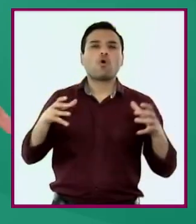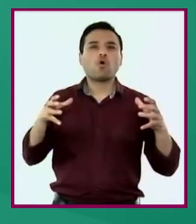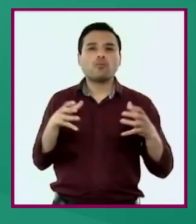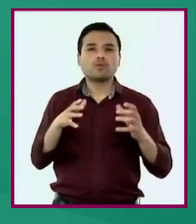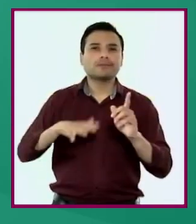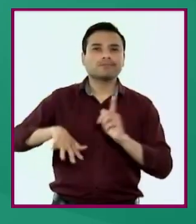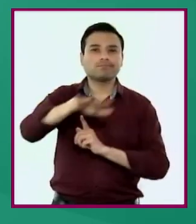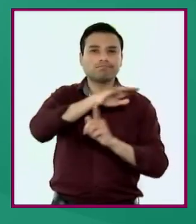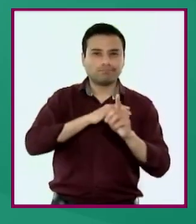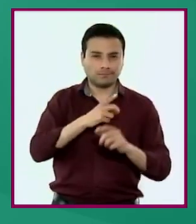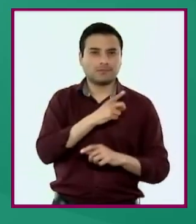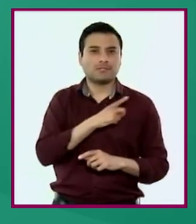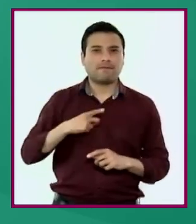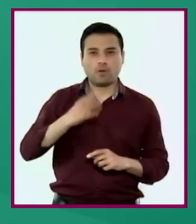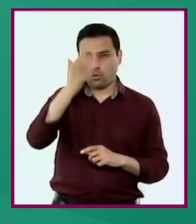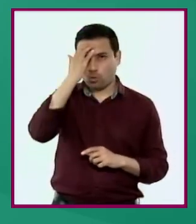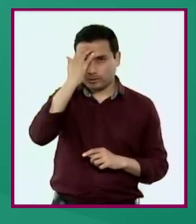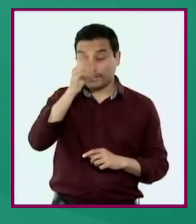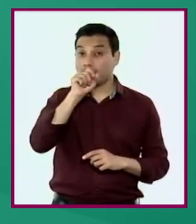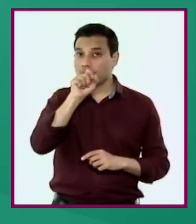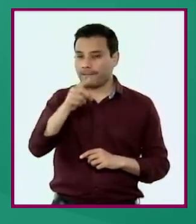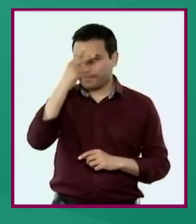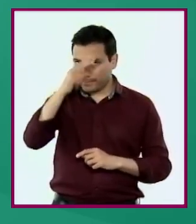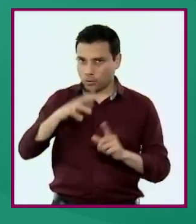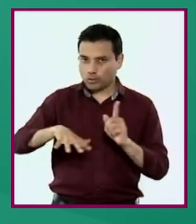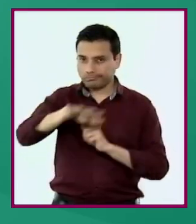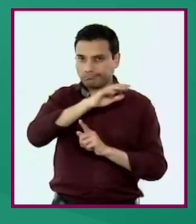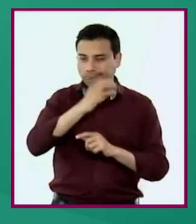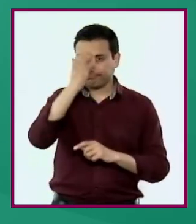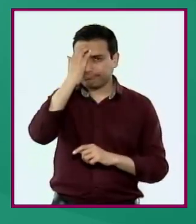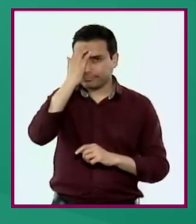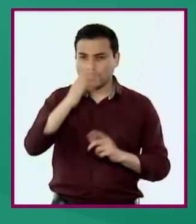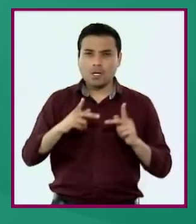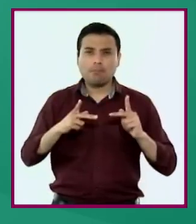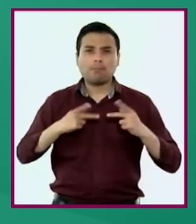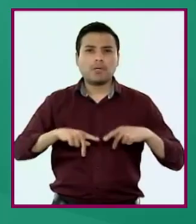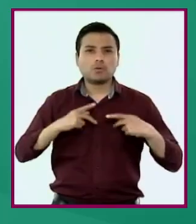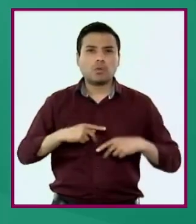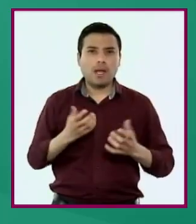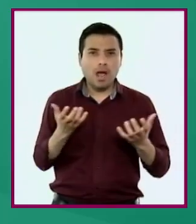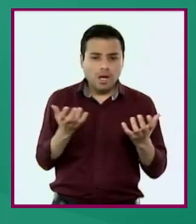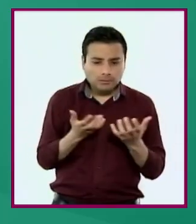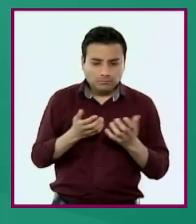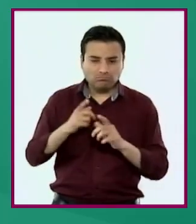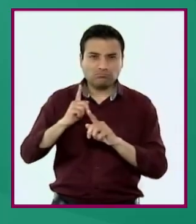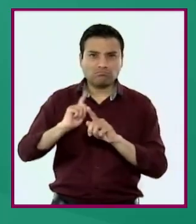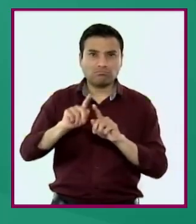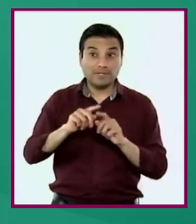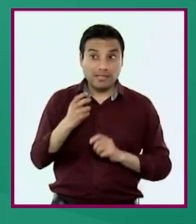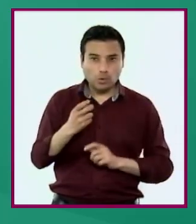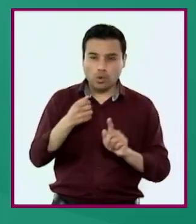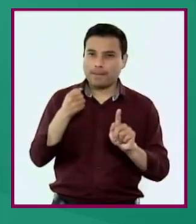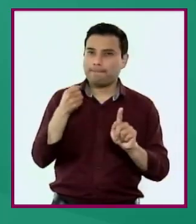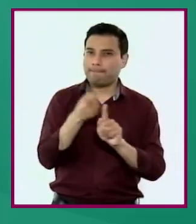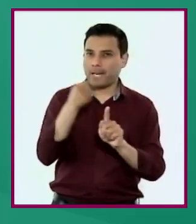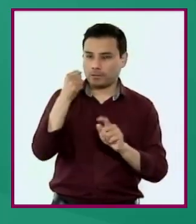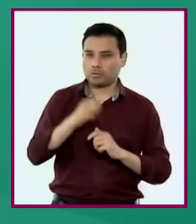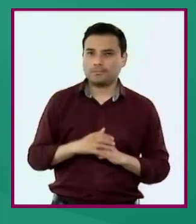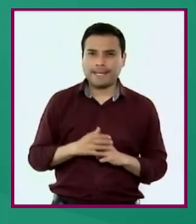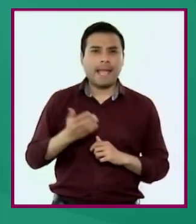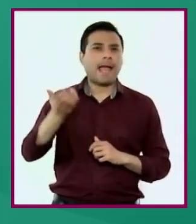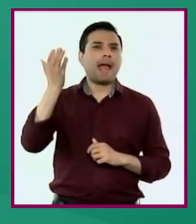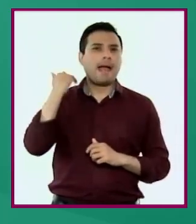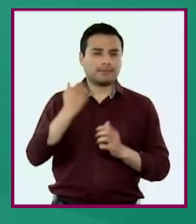diferentes comunidades y regiones del país, el impacto en la vida cotidiana de las personas y las familias,